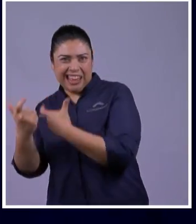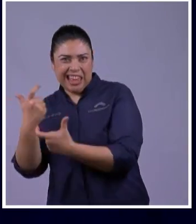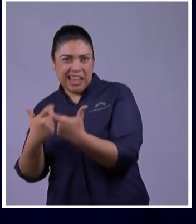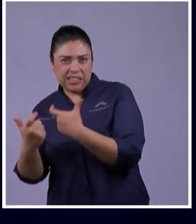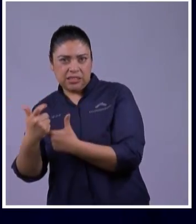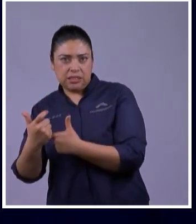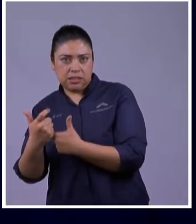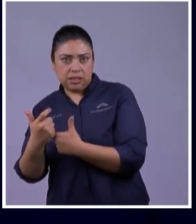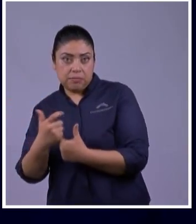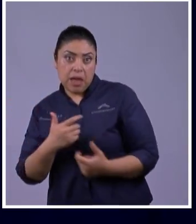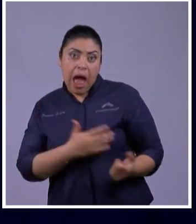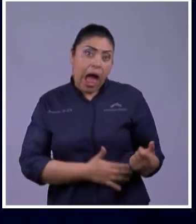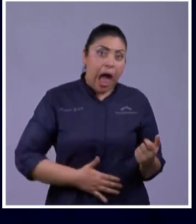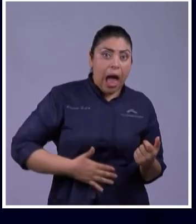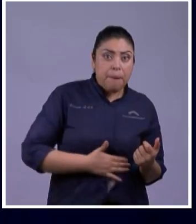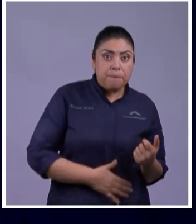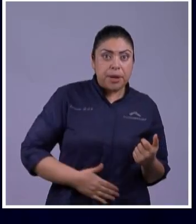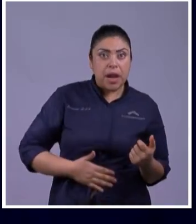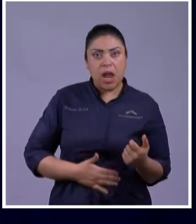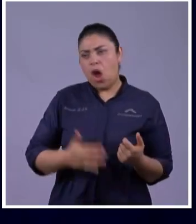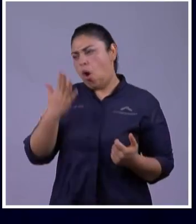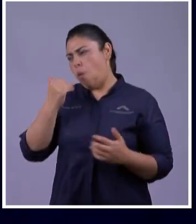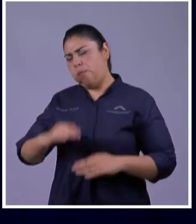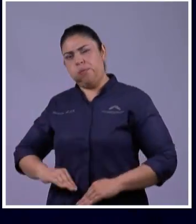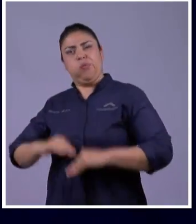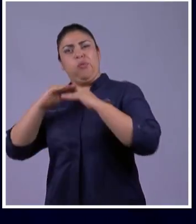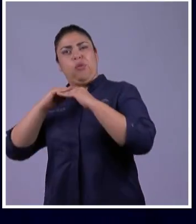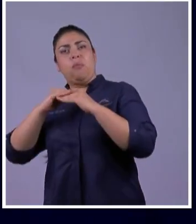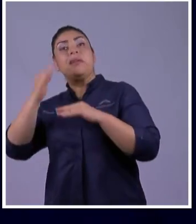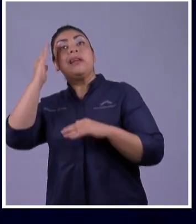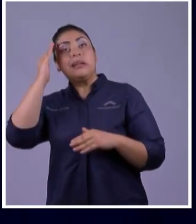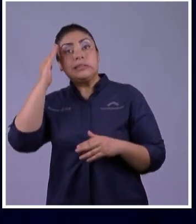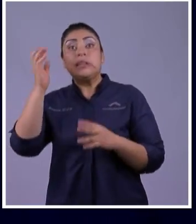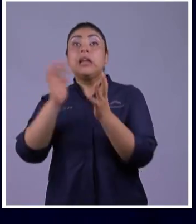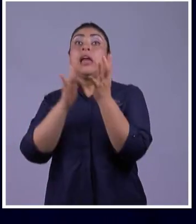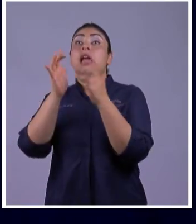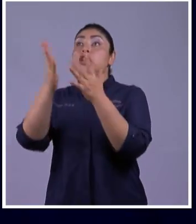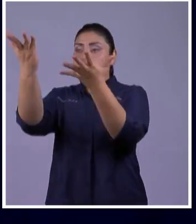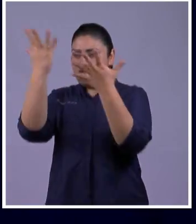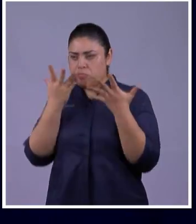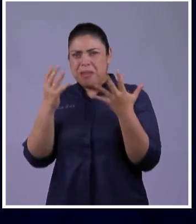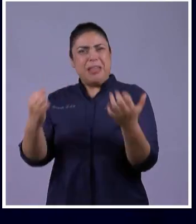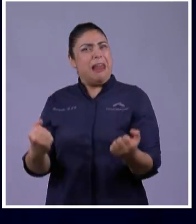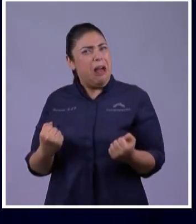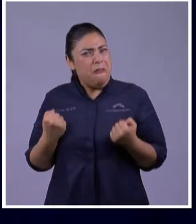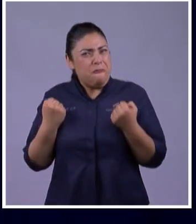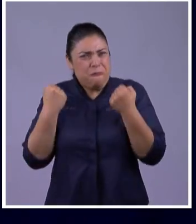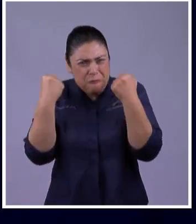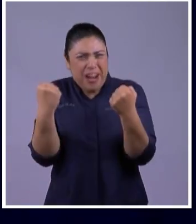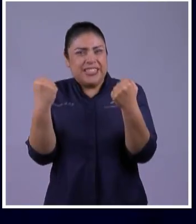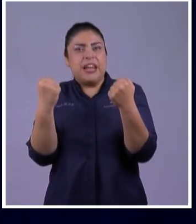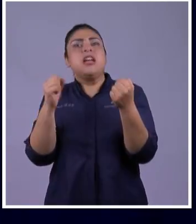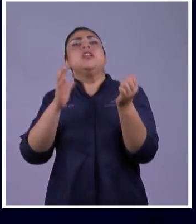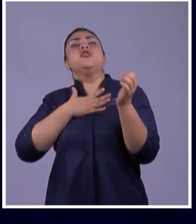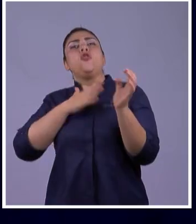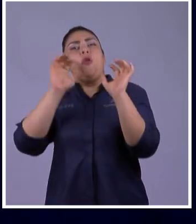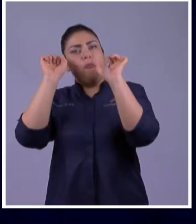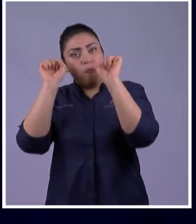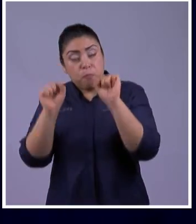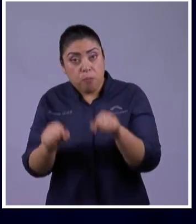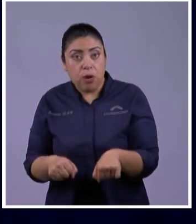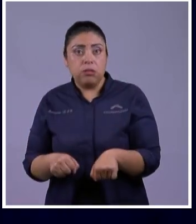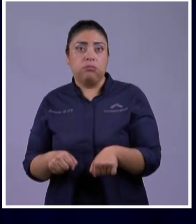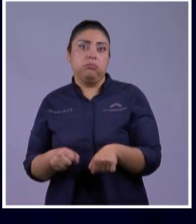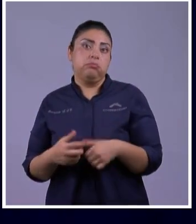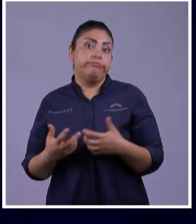estar saciado yo todo lo puedo en cristo que me fortalece eso es contrario a lo que este hombre está diciendo este hombre está diciendo yo no puedo nada